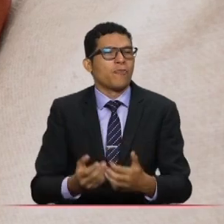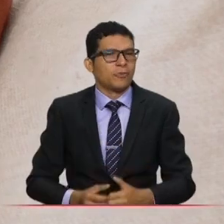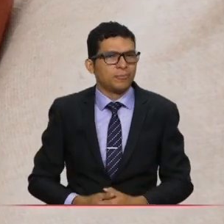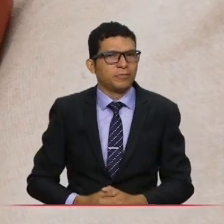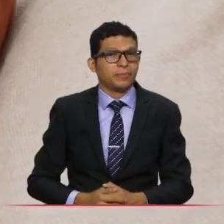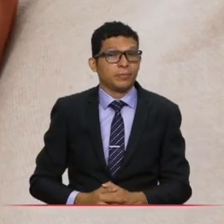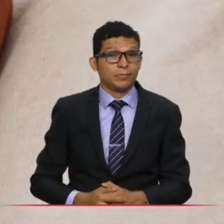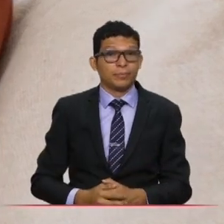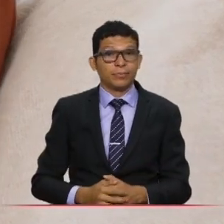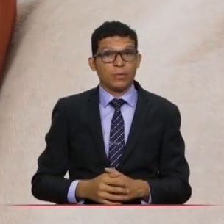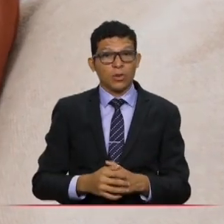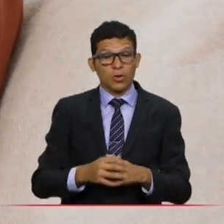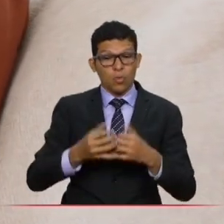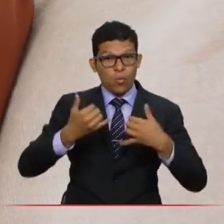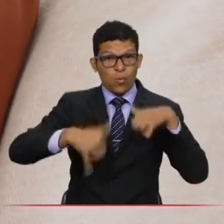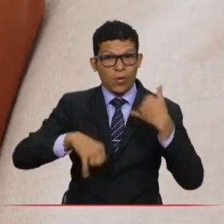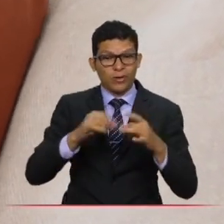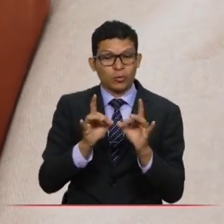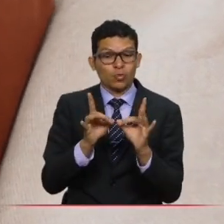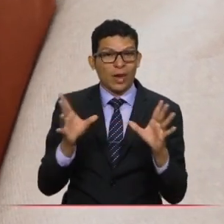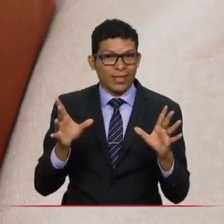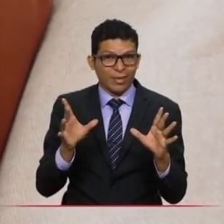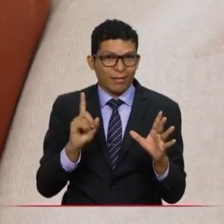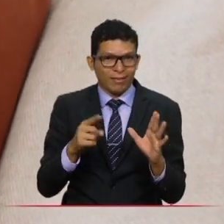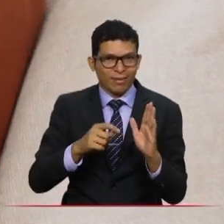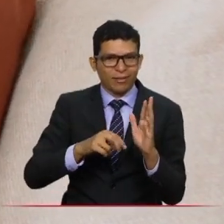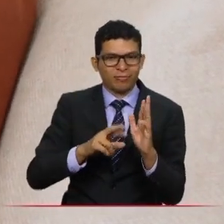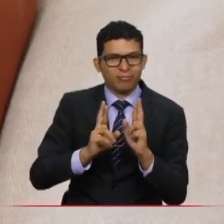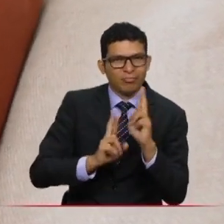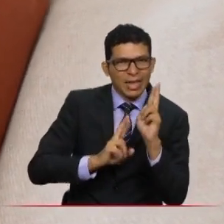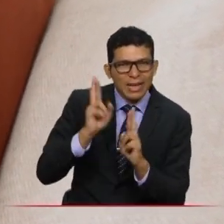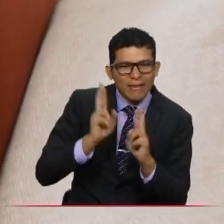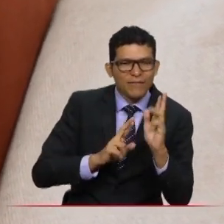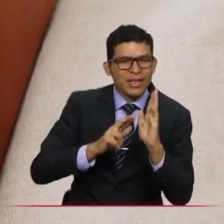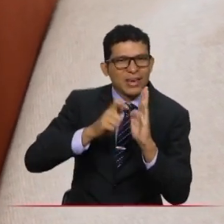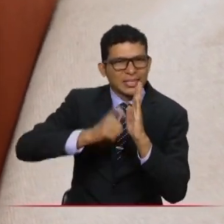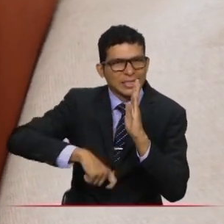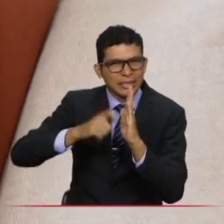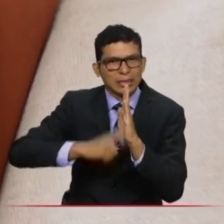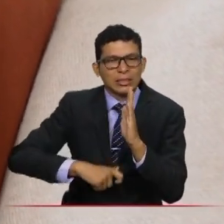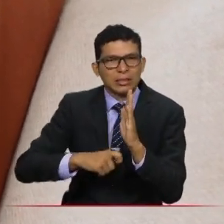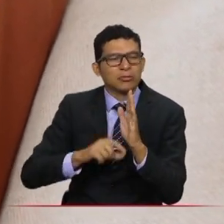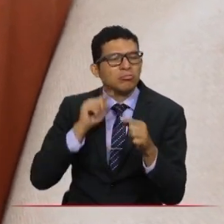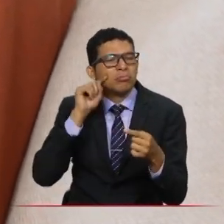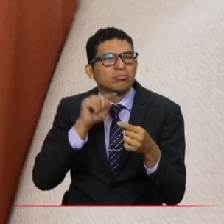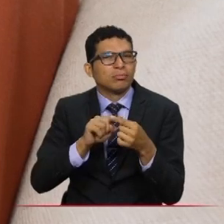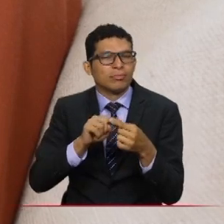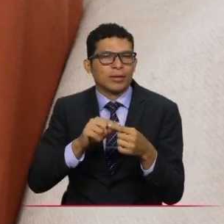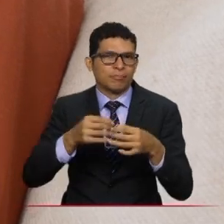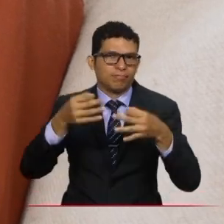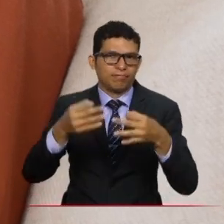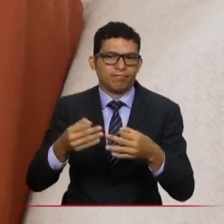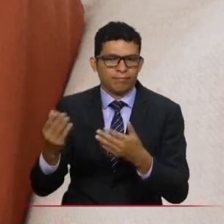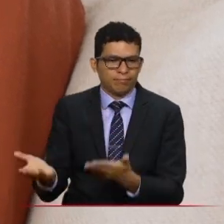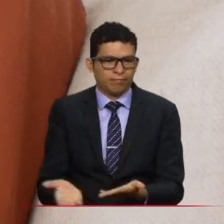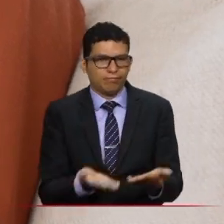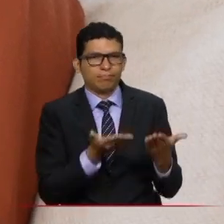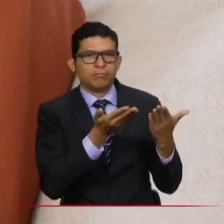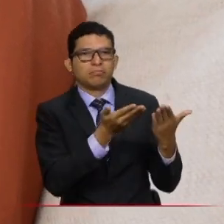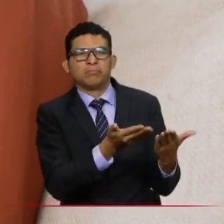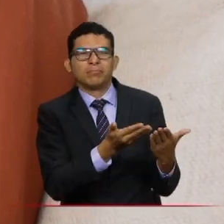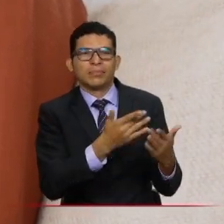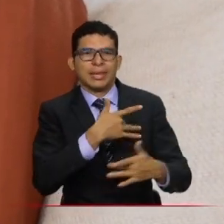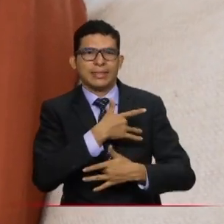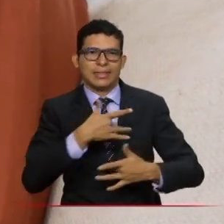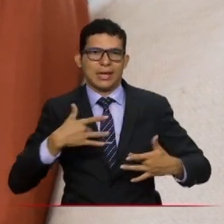Los juegos de suerte de azar en Colombia, debido a una premisa constitucional, tienen una destinación específica exclusivamente